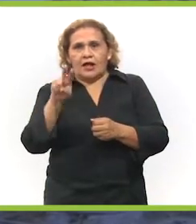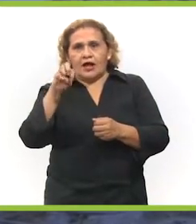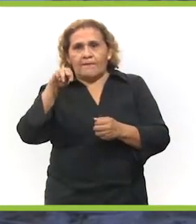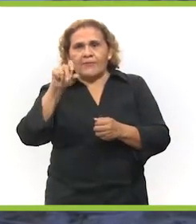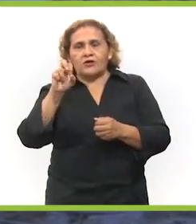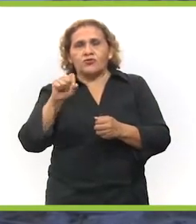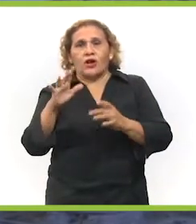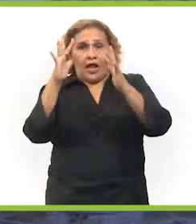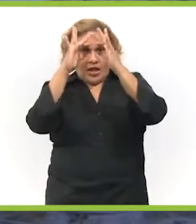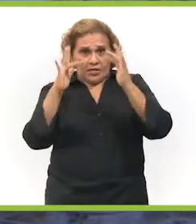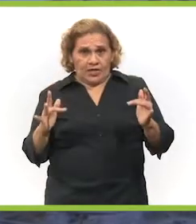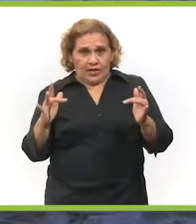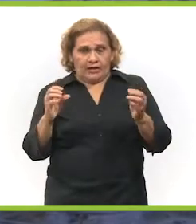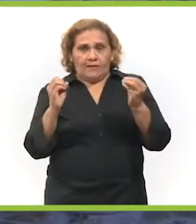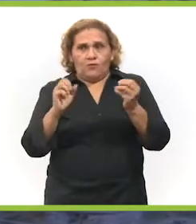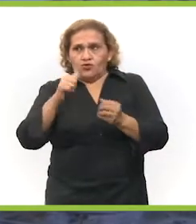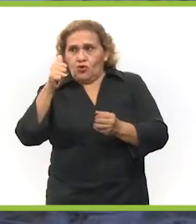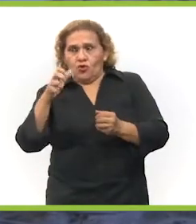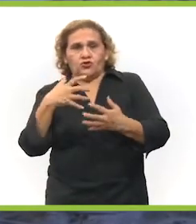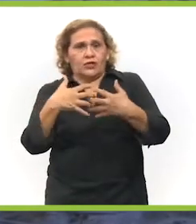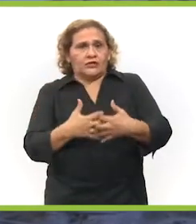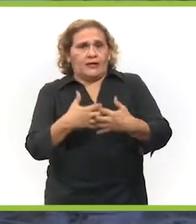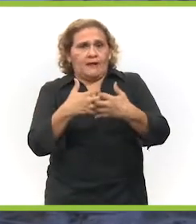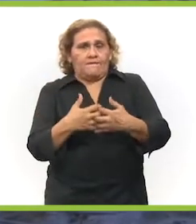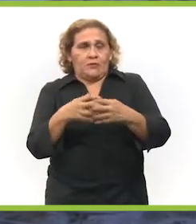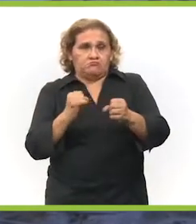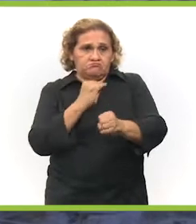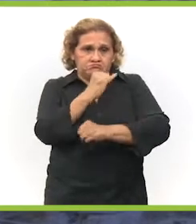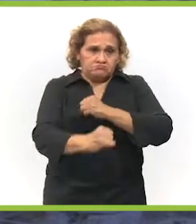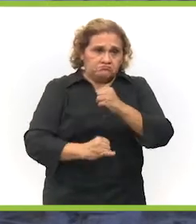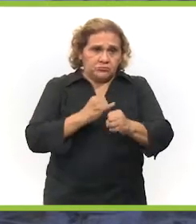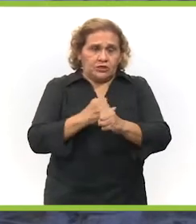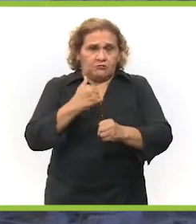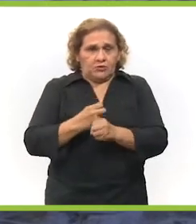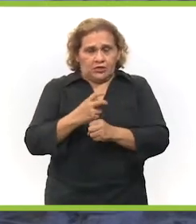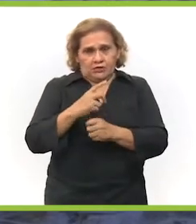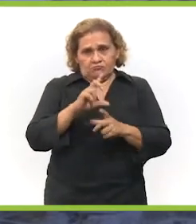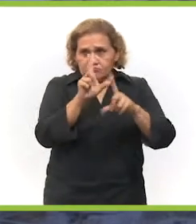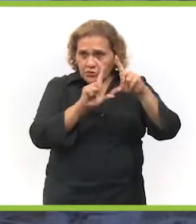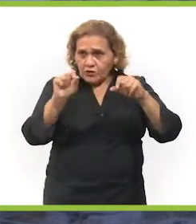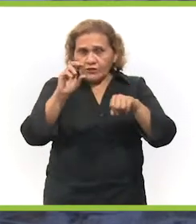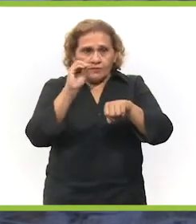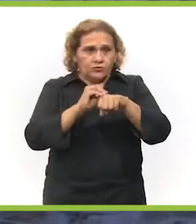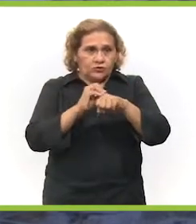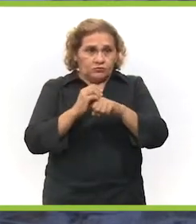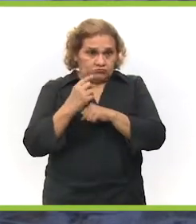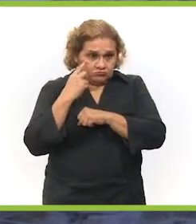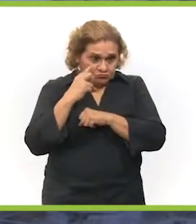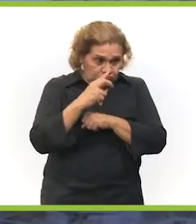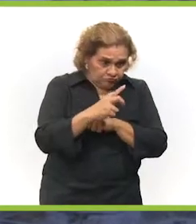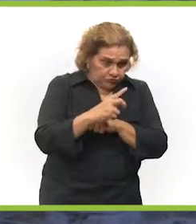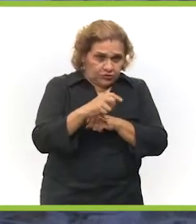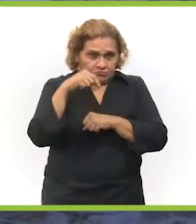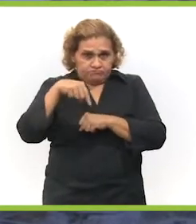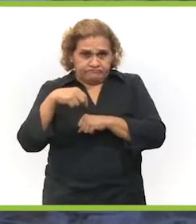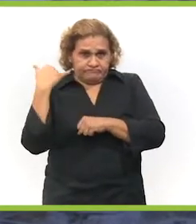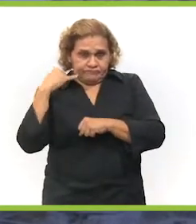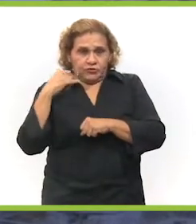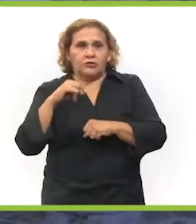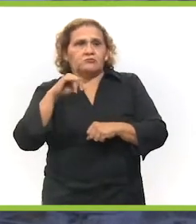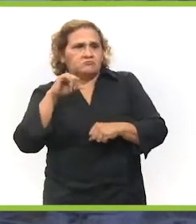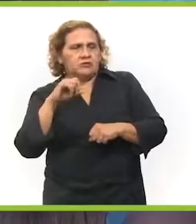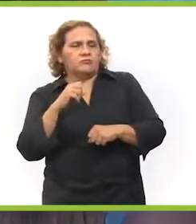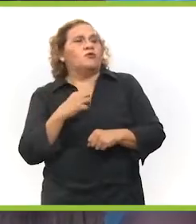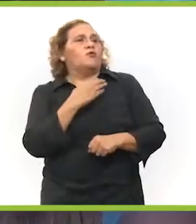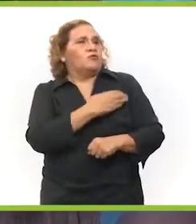sobre esta armadora italiana que, como muchas otras empresas internacionales y nacionales, ya pusieron sus ojos en Yucatán.